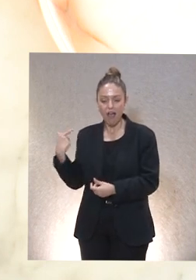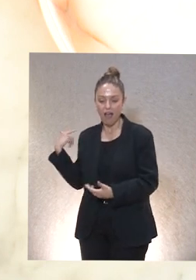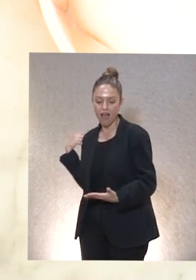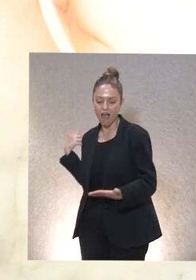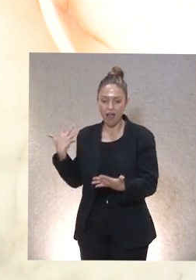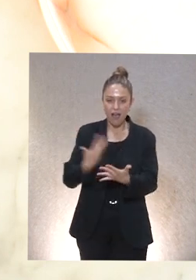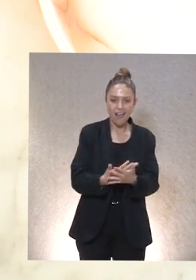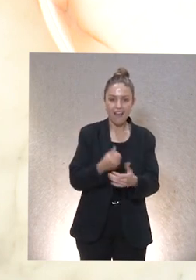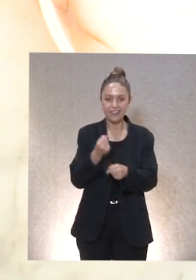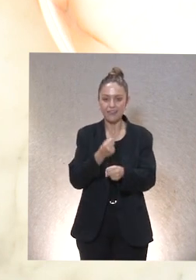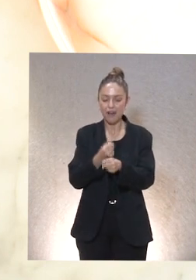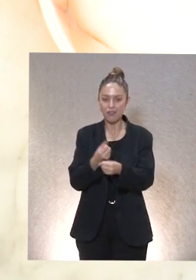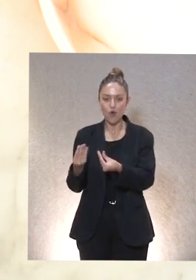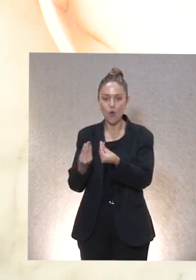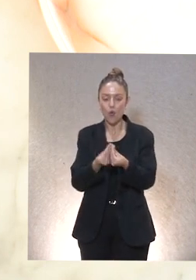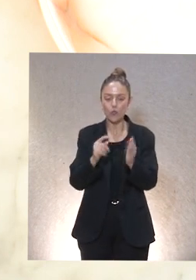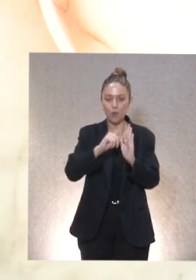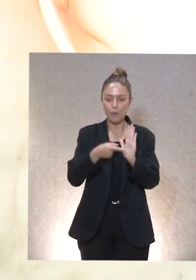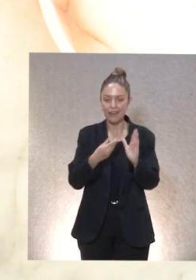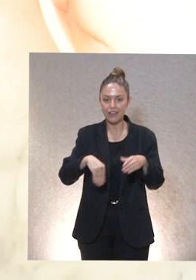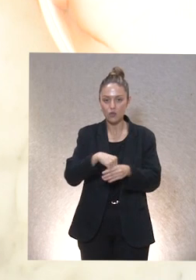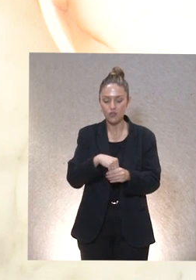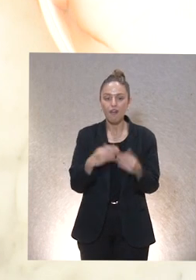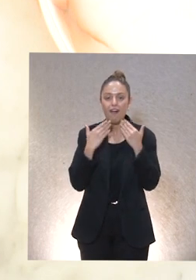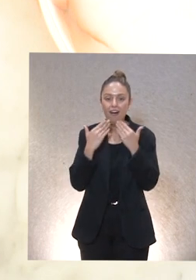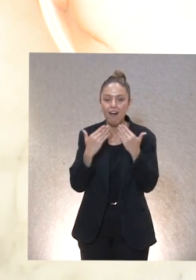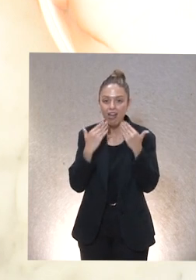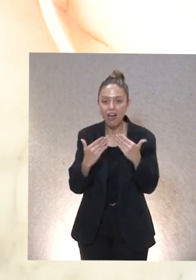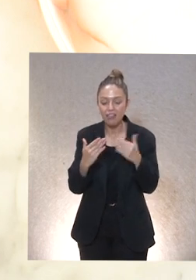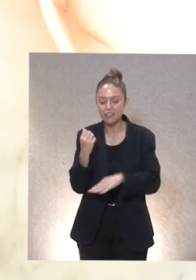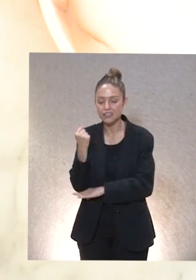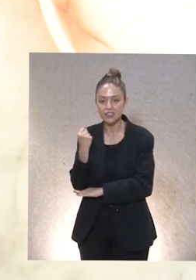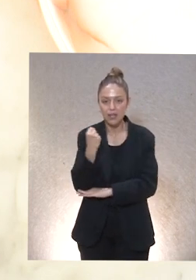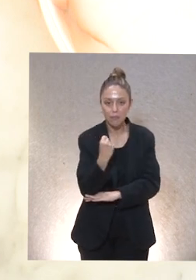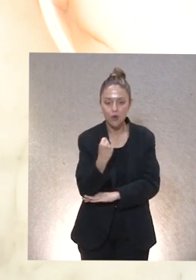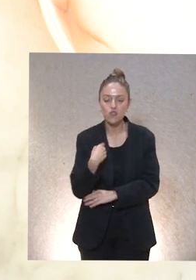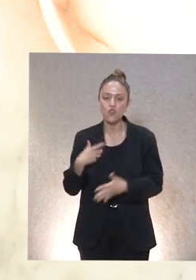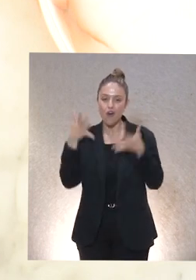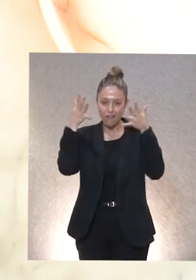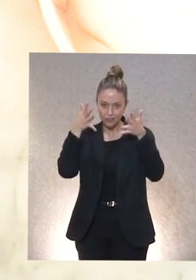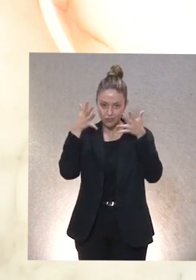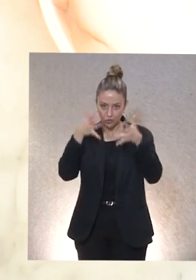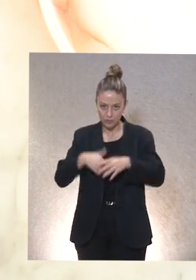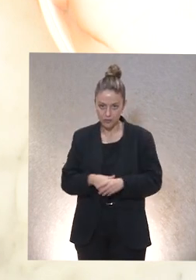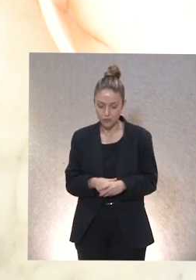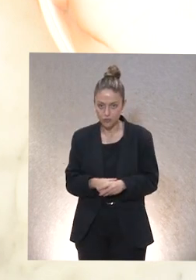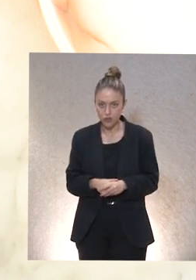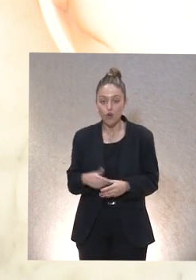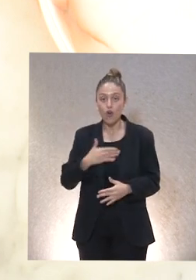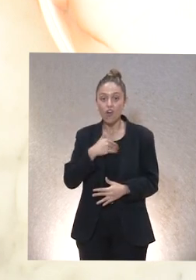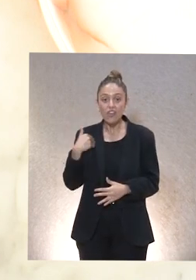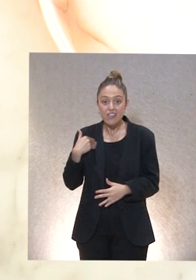Asturias agradeceros por supuesto todo vuestro apoyo y asesoramiento quiero